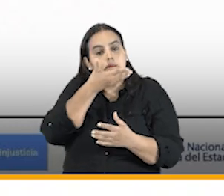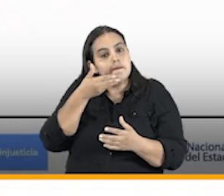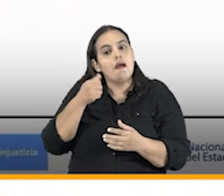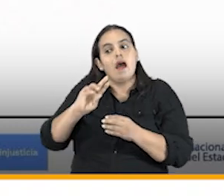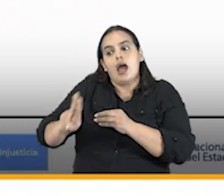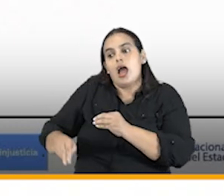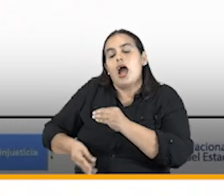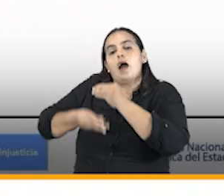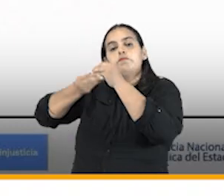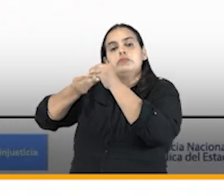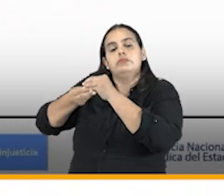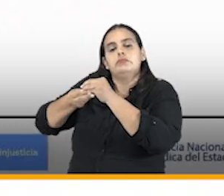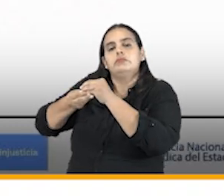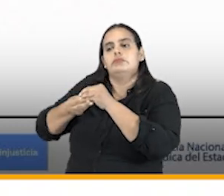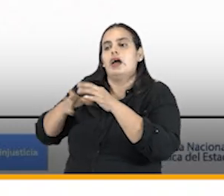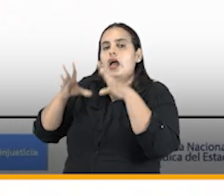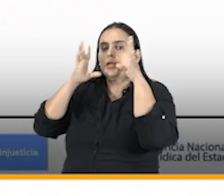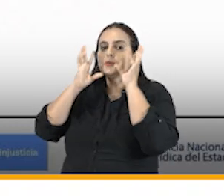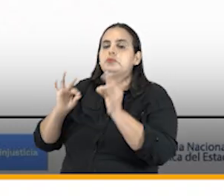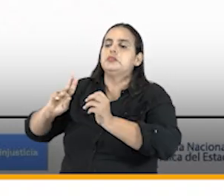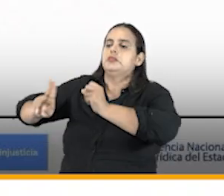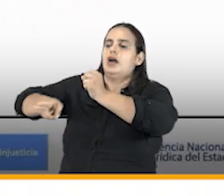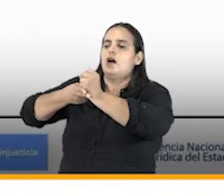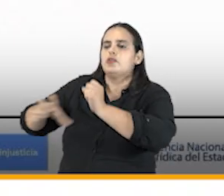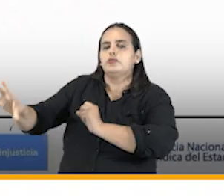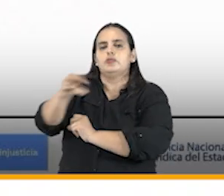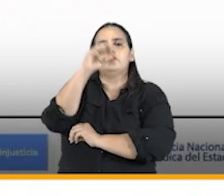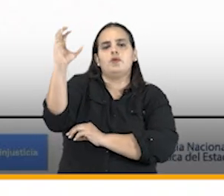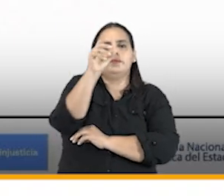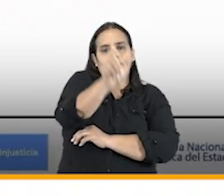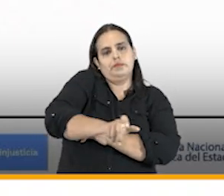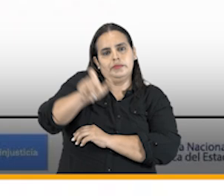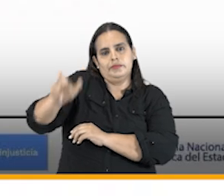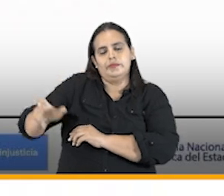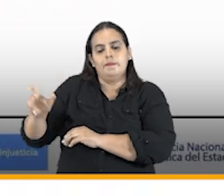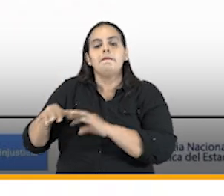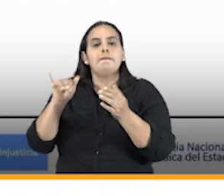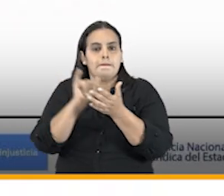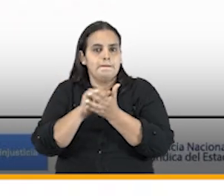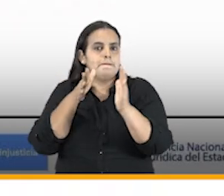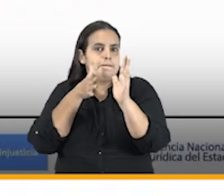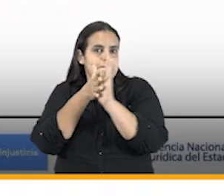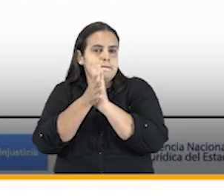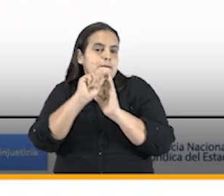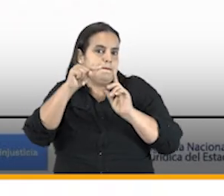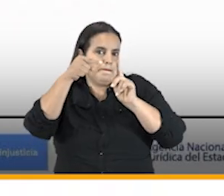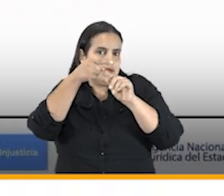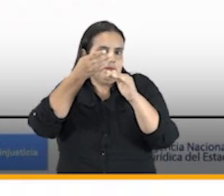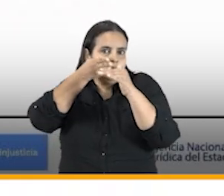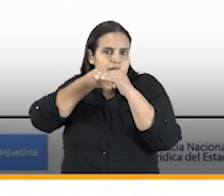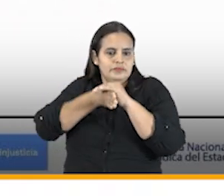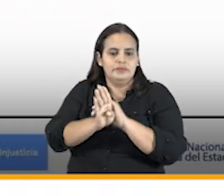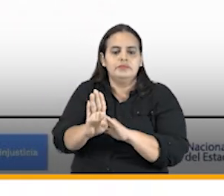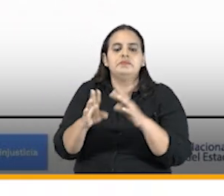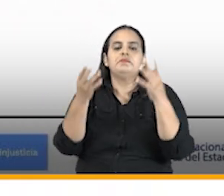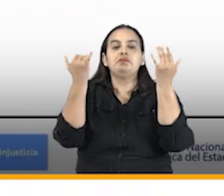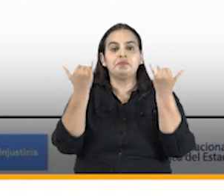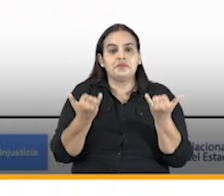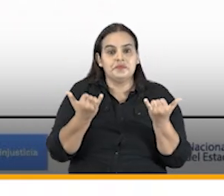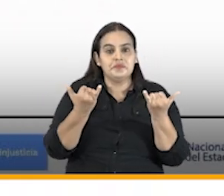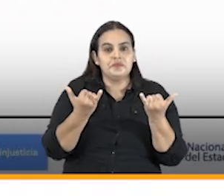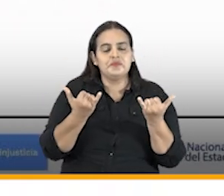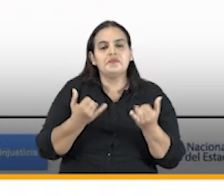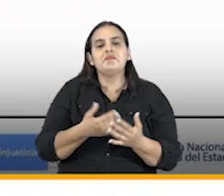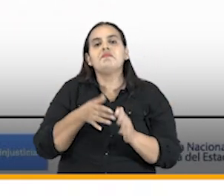se ahorran también todos los colombianos esta es una primera introducción y a el